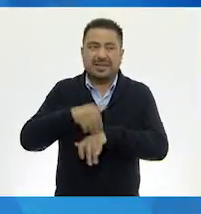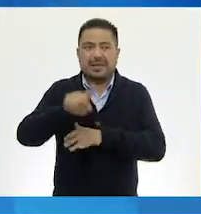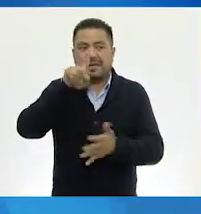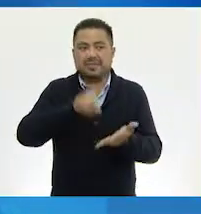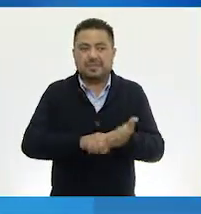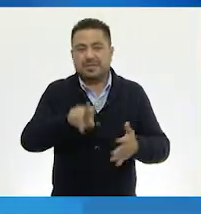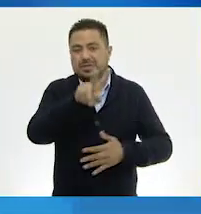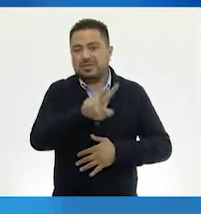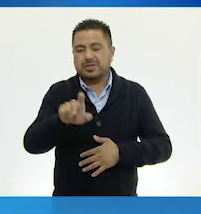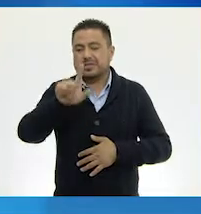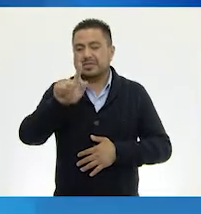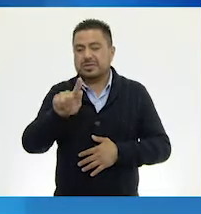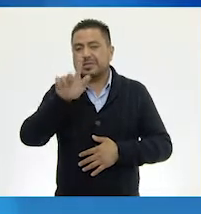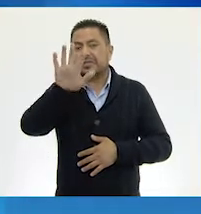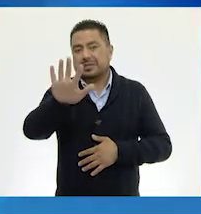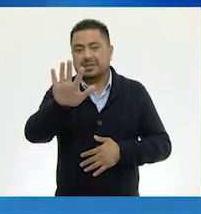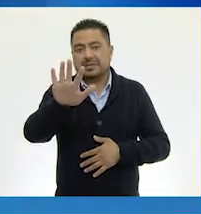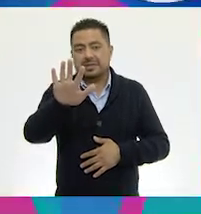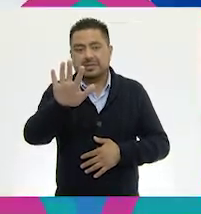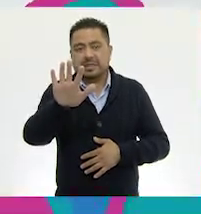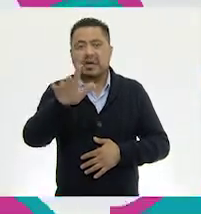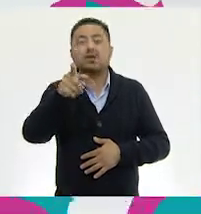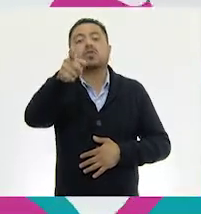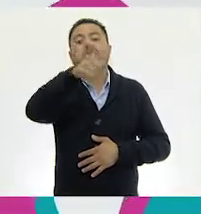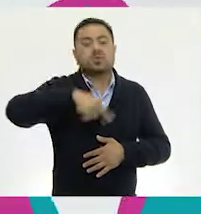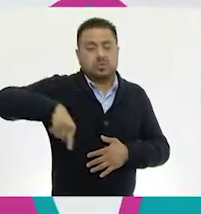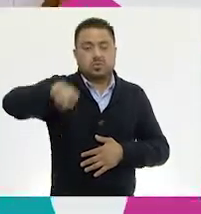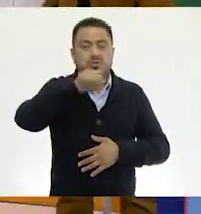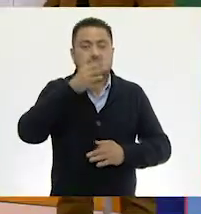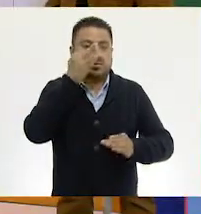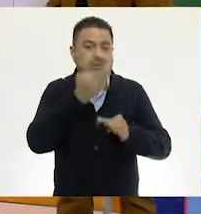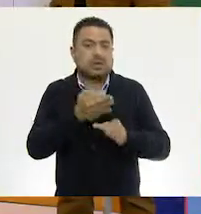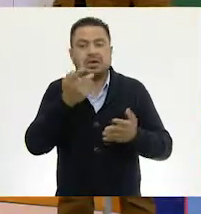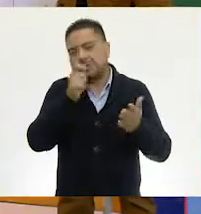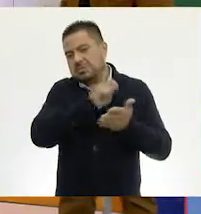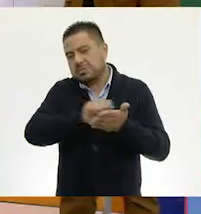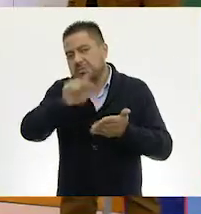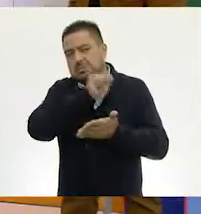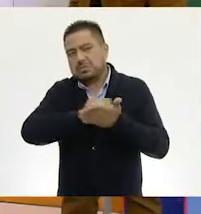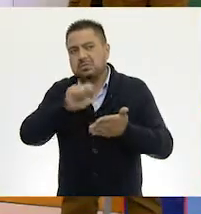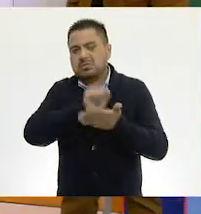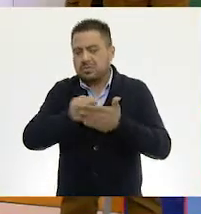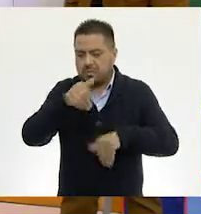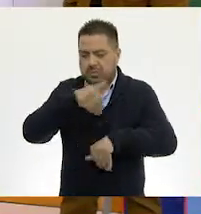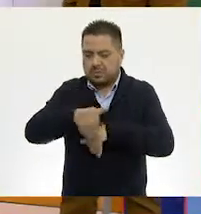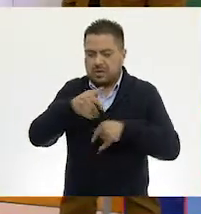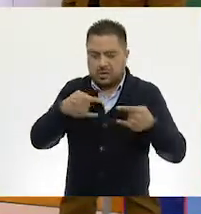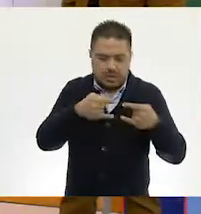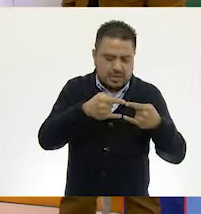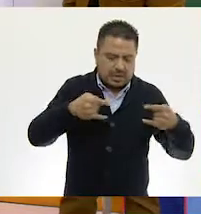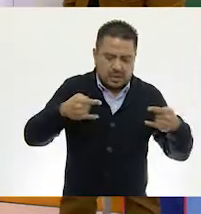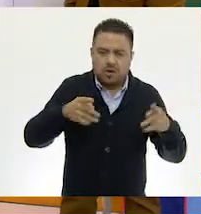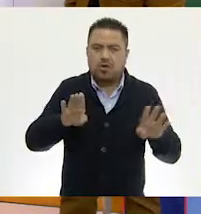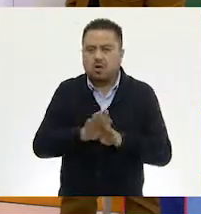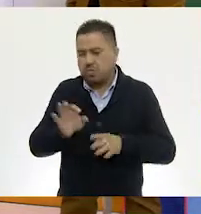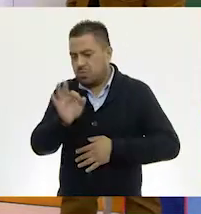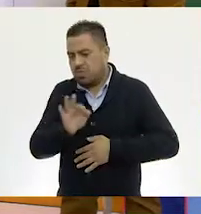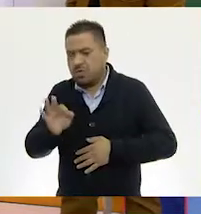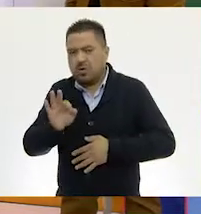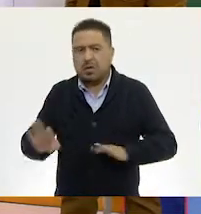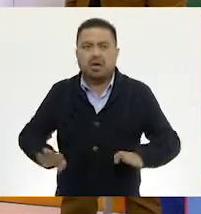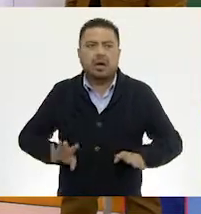,275 y ustedes van a escribir la cantidad de billetes o monedas.